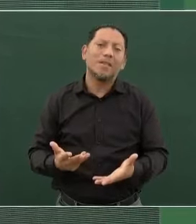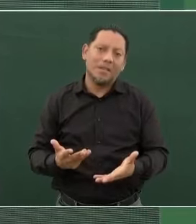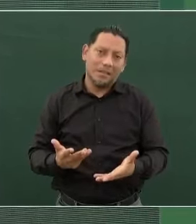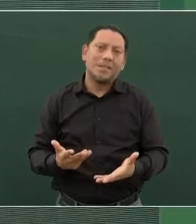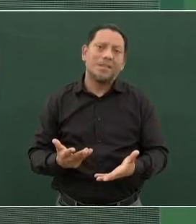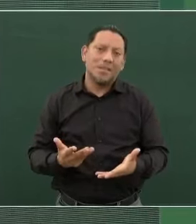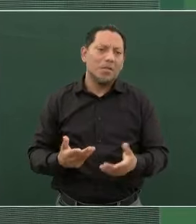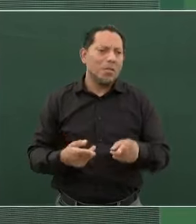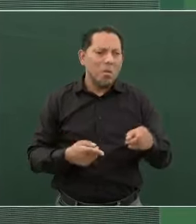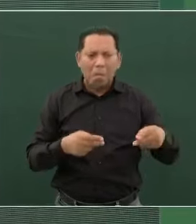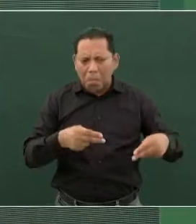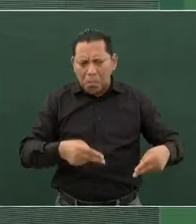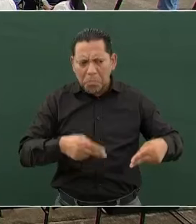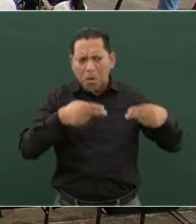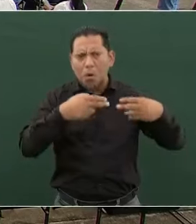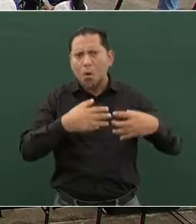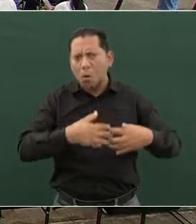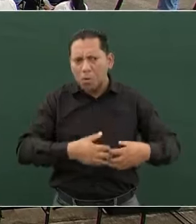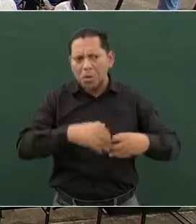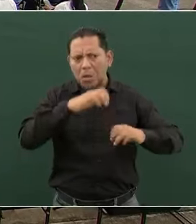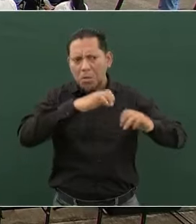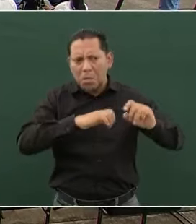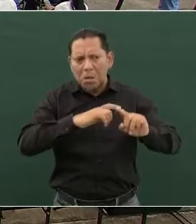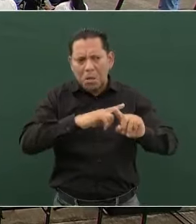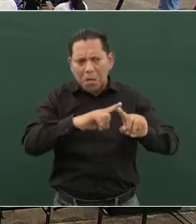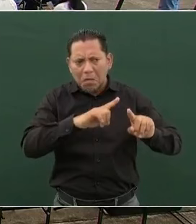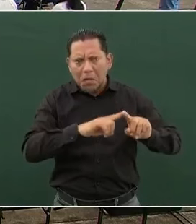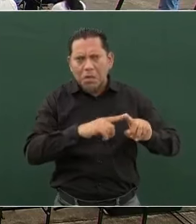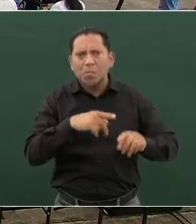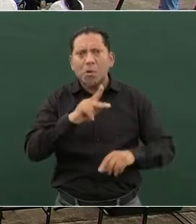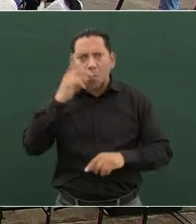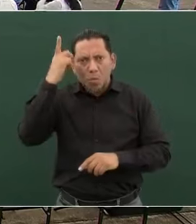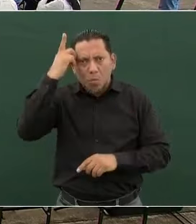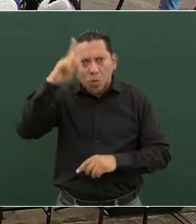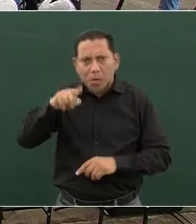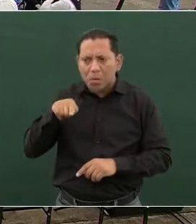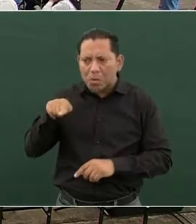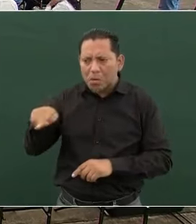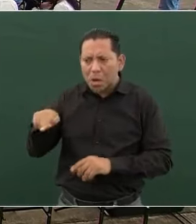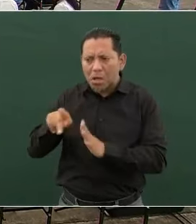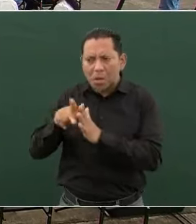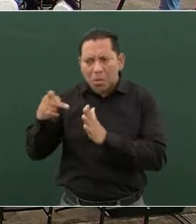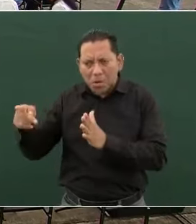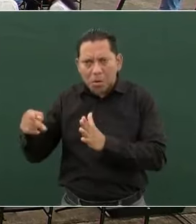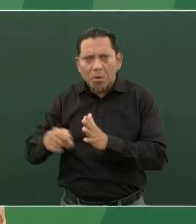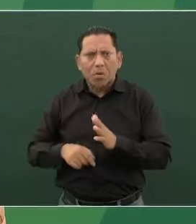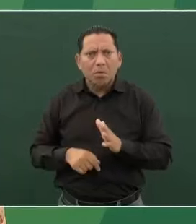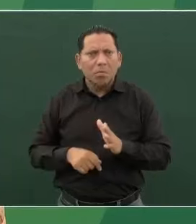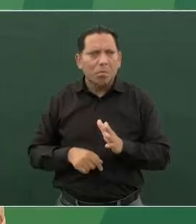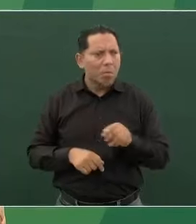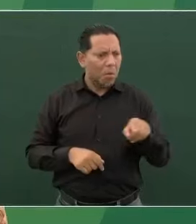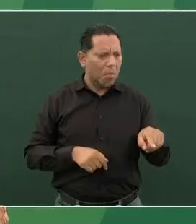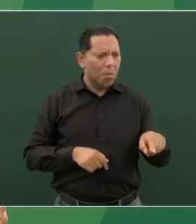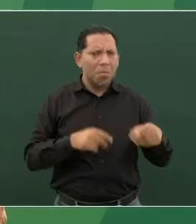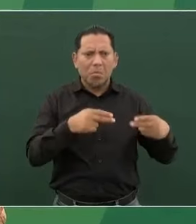constructores, venden medicina,